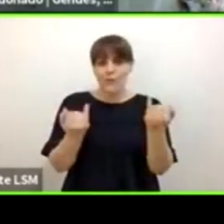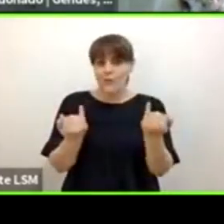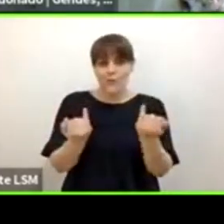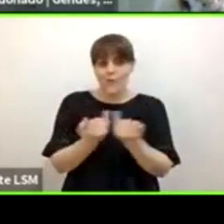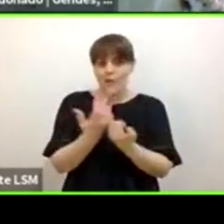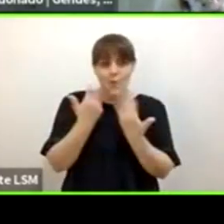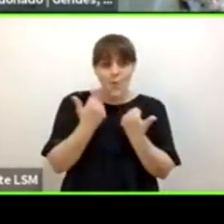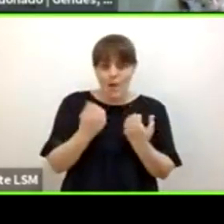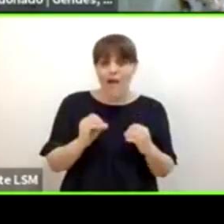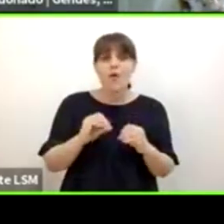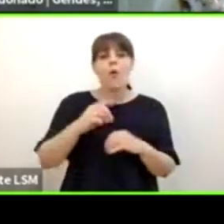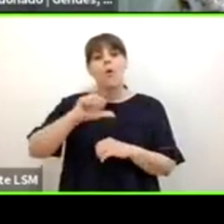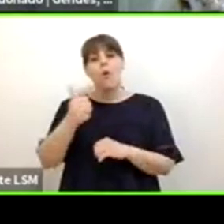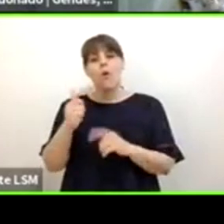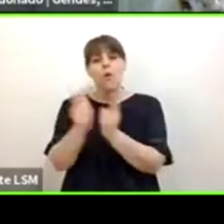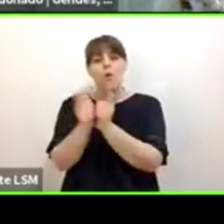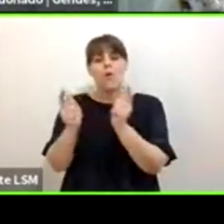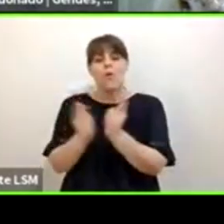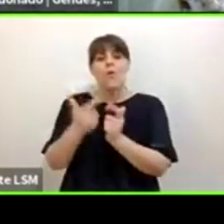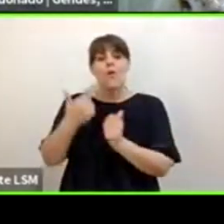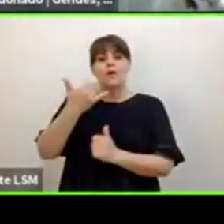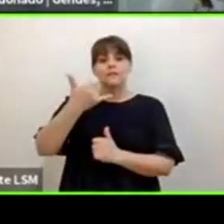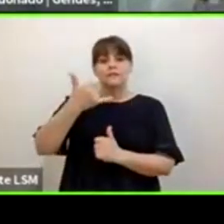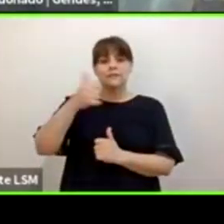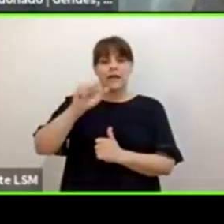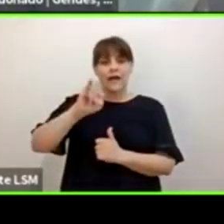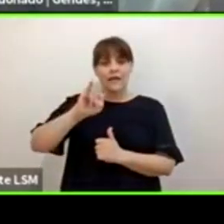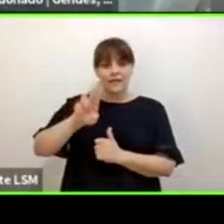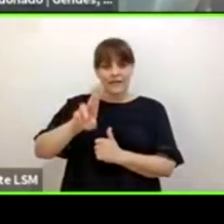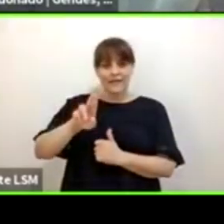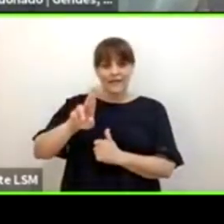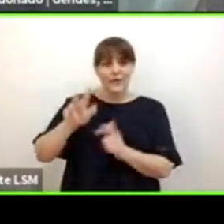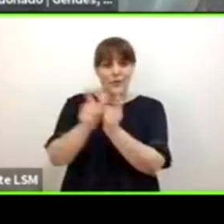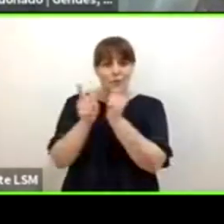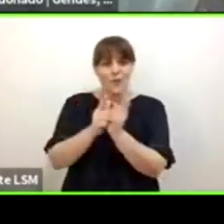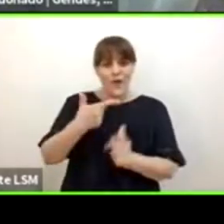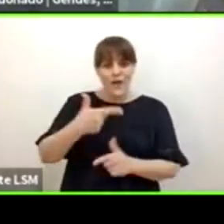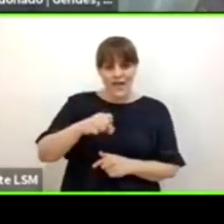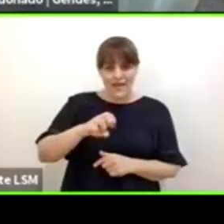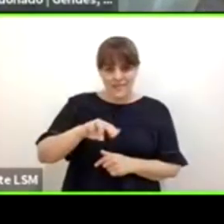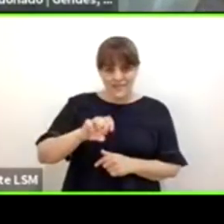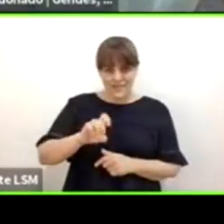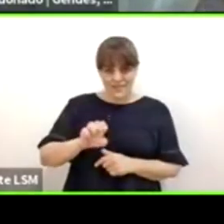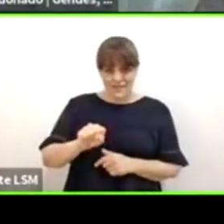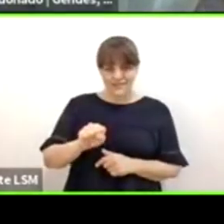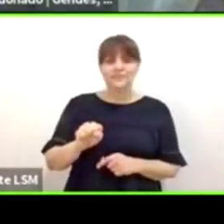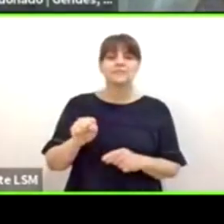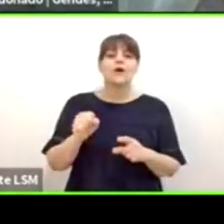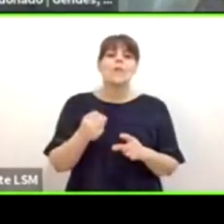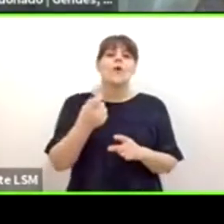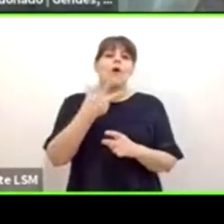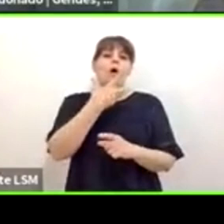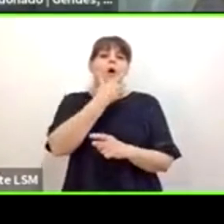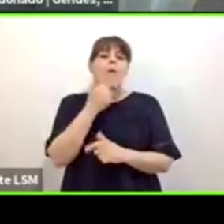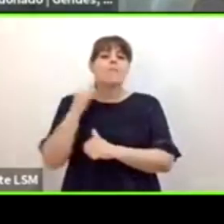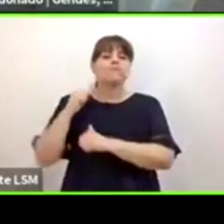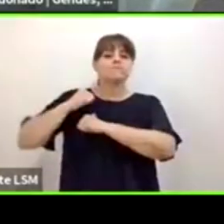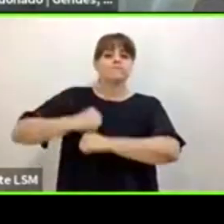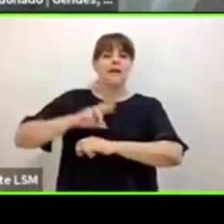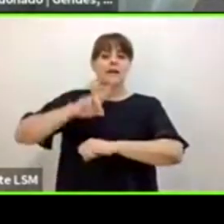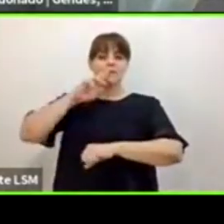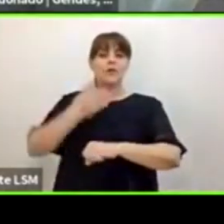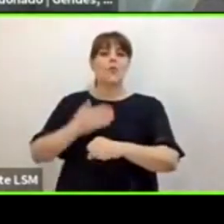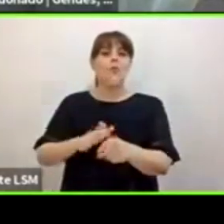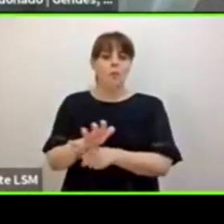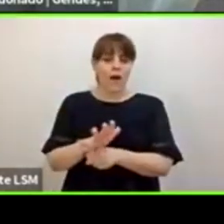Gendes perdón me olvidé tu nombre Yair lo que hablaba Yair sobre el tema de la implicación de los varones y de la transformación de los